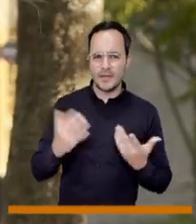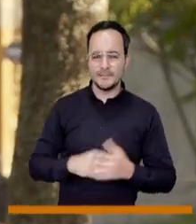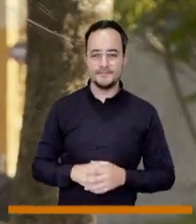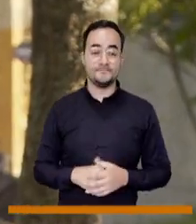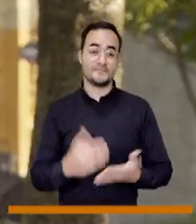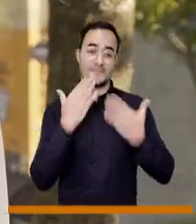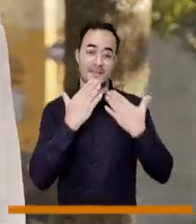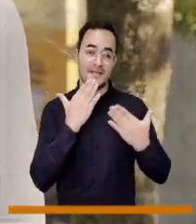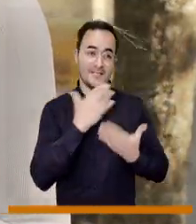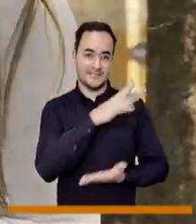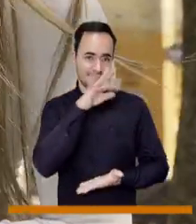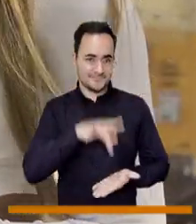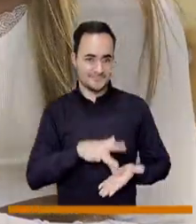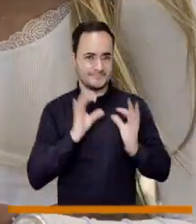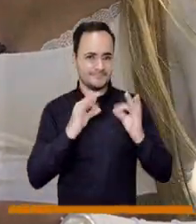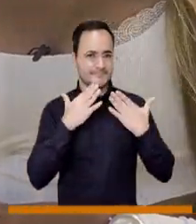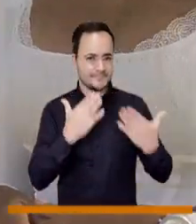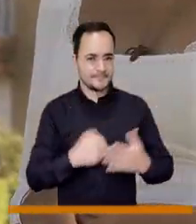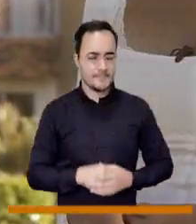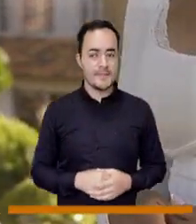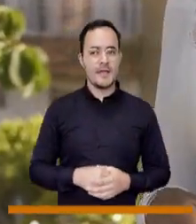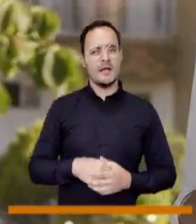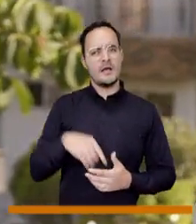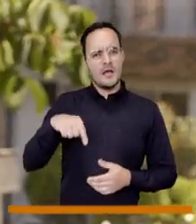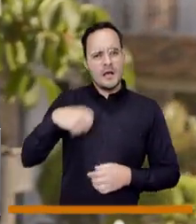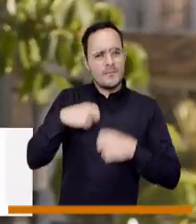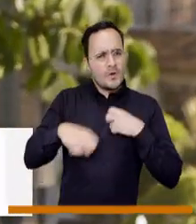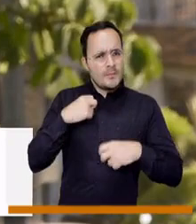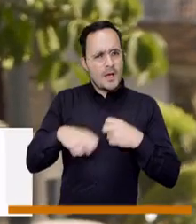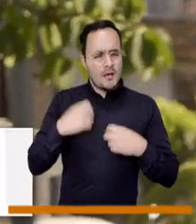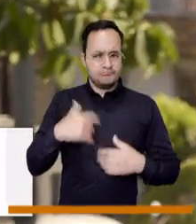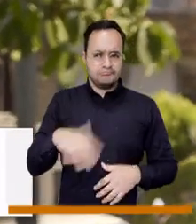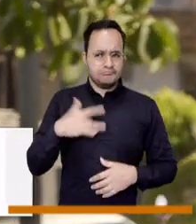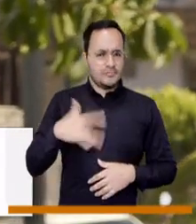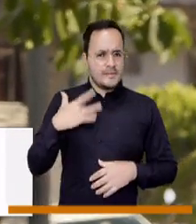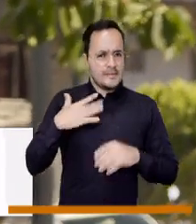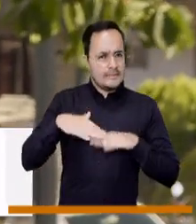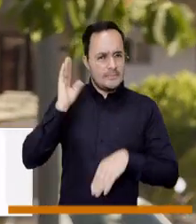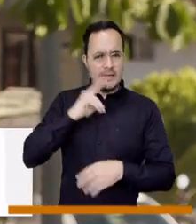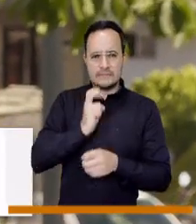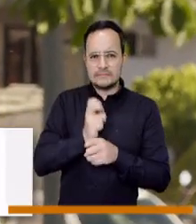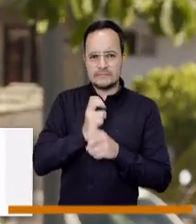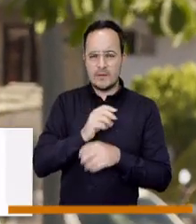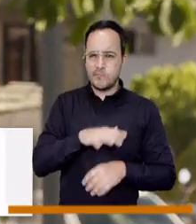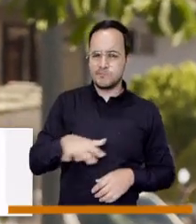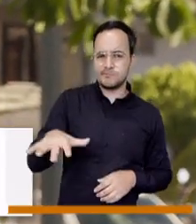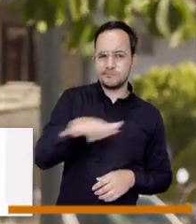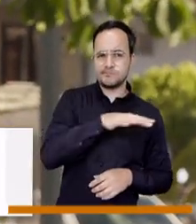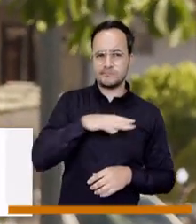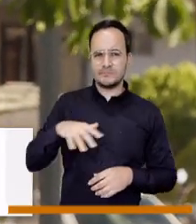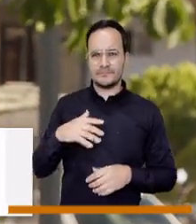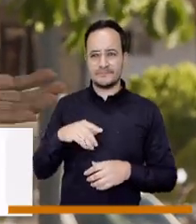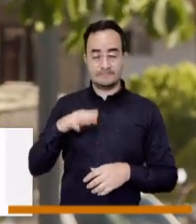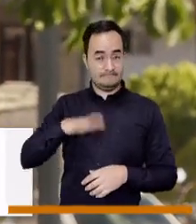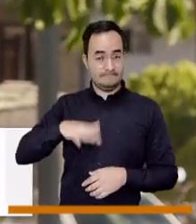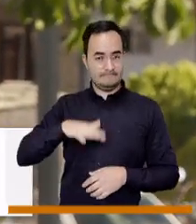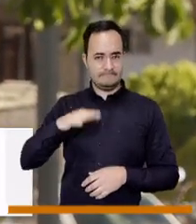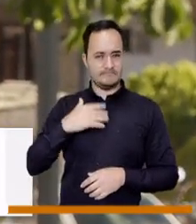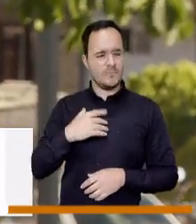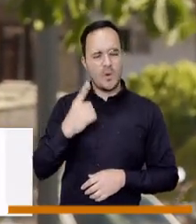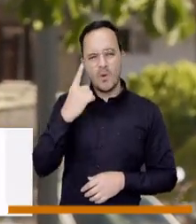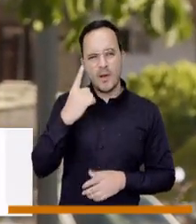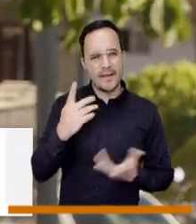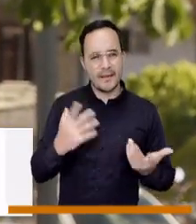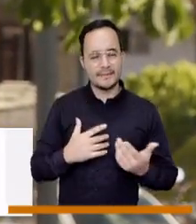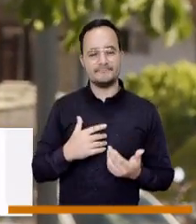viven acá. Gracias, gracias por estar acá con nosotros. Sí, la problemática más importante que estamos padeciendo en este momento, todo este